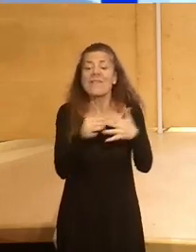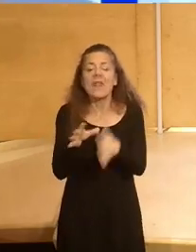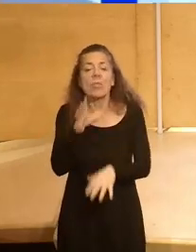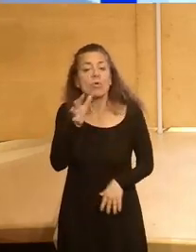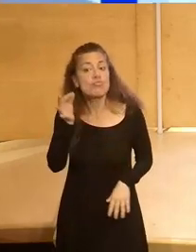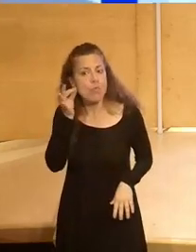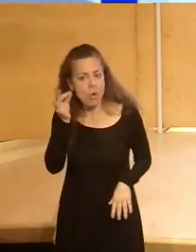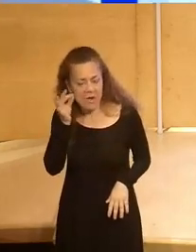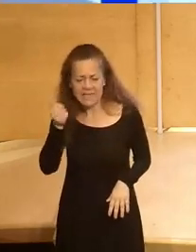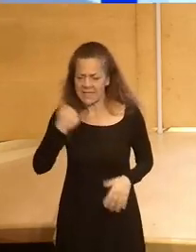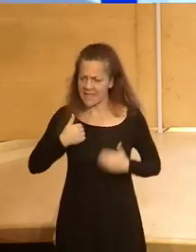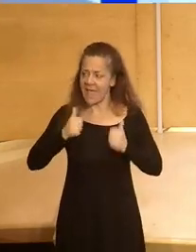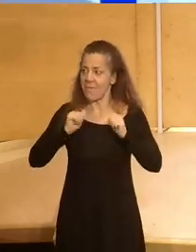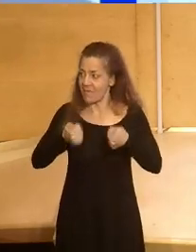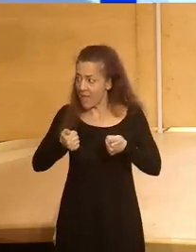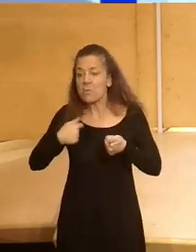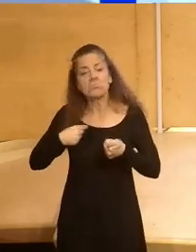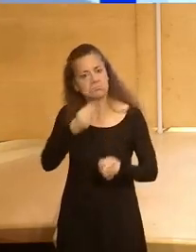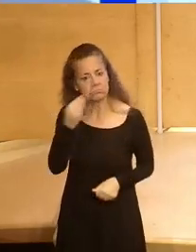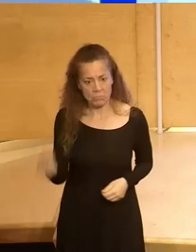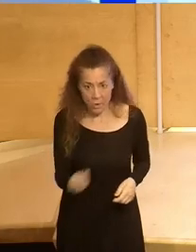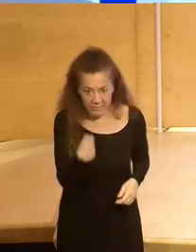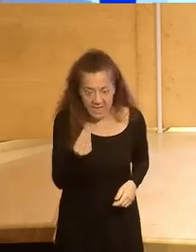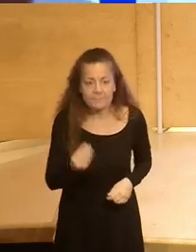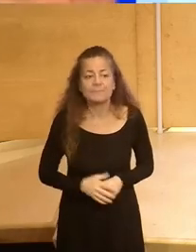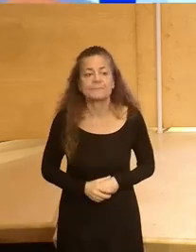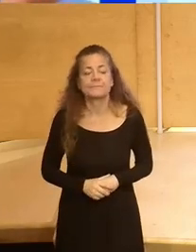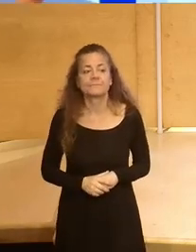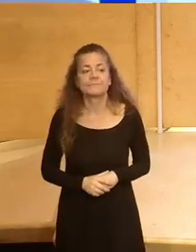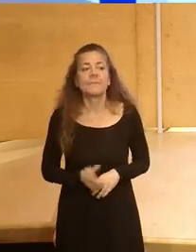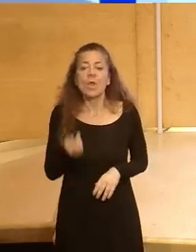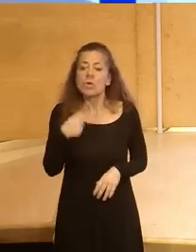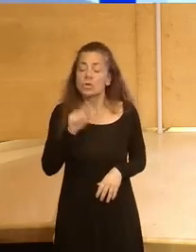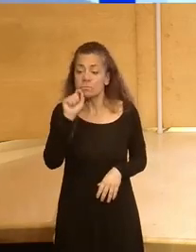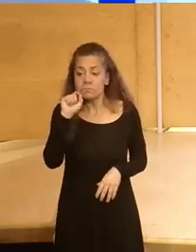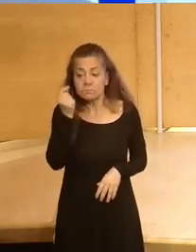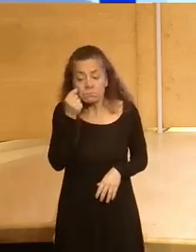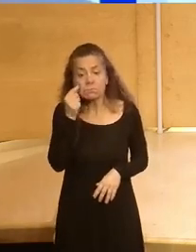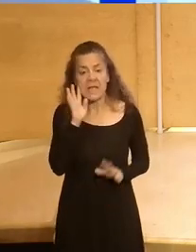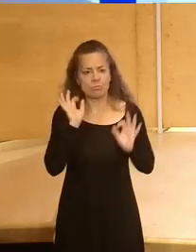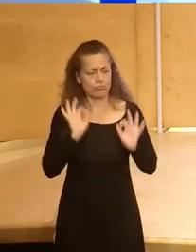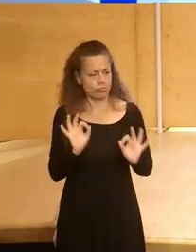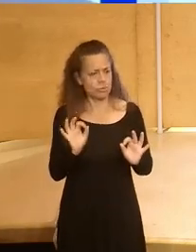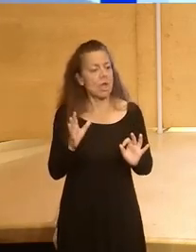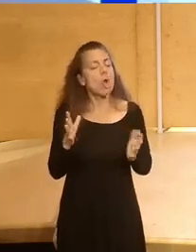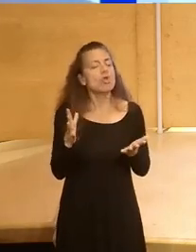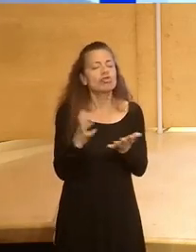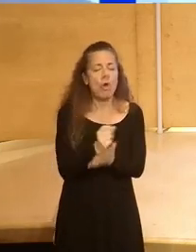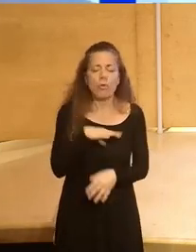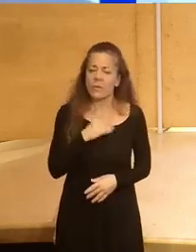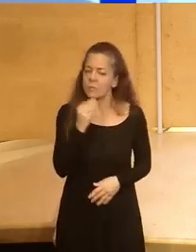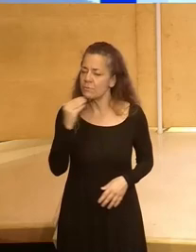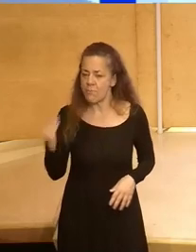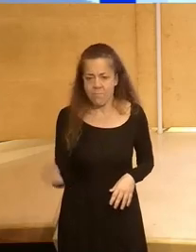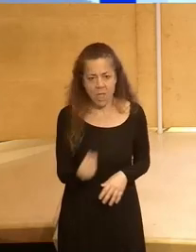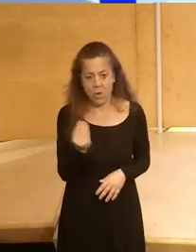que ya se ha puesto en marcha y está yendo muy bien estamos viendo por supuesto todo lo que podemos hacer para mejorar